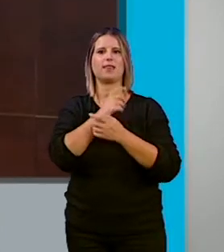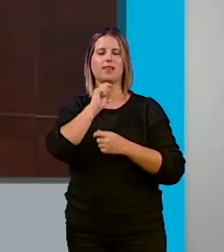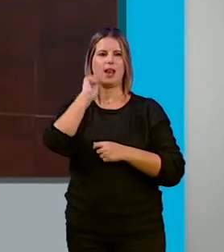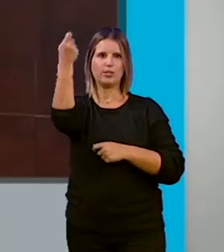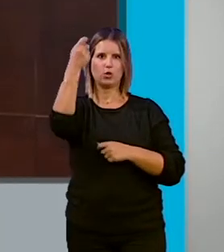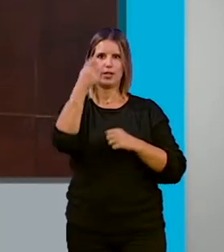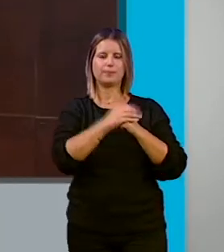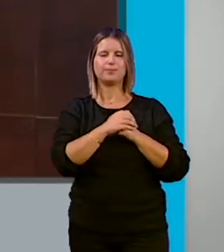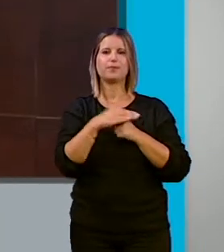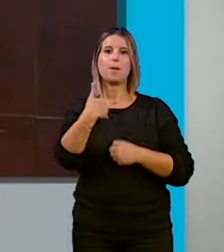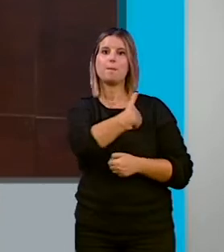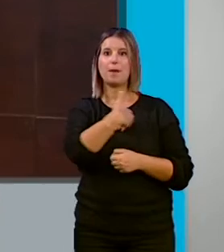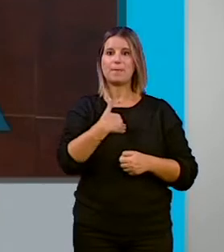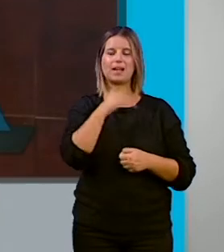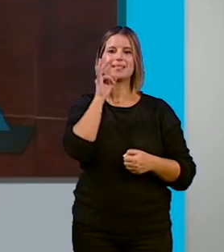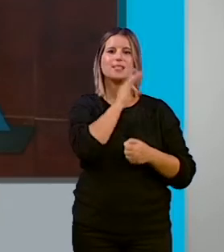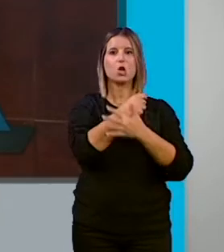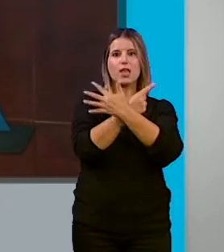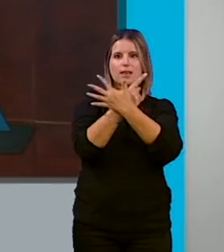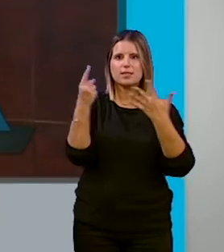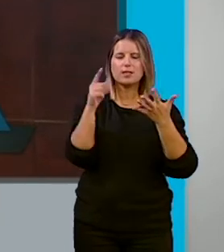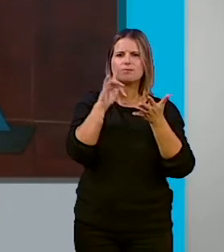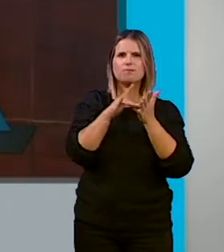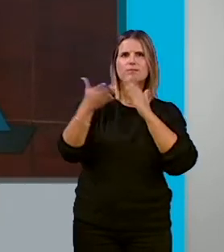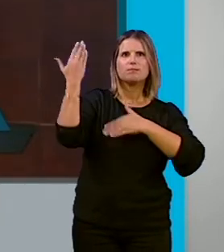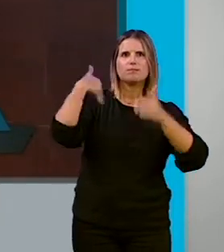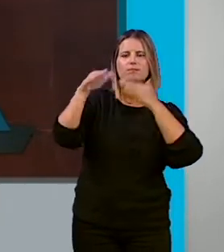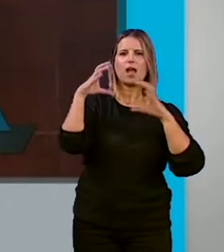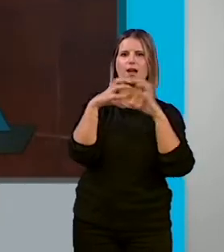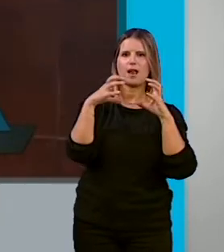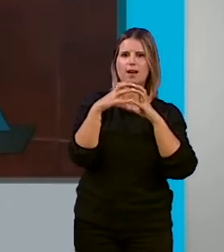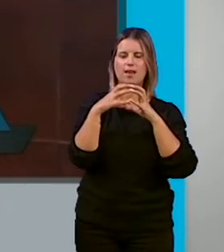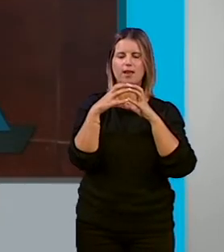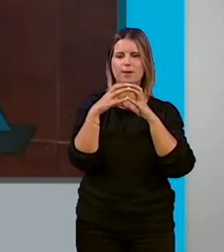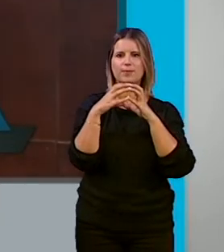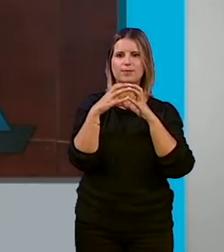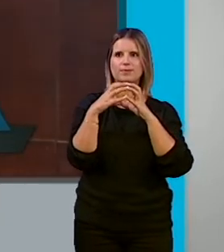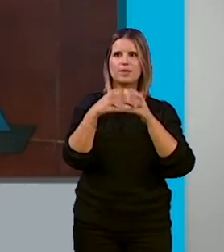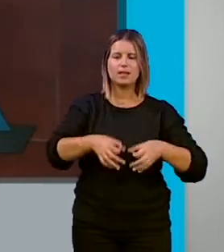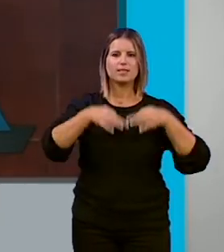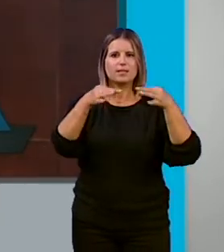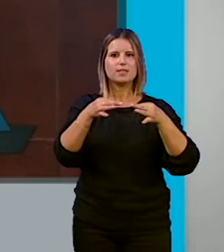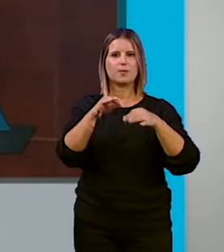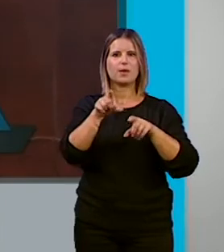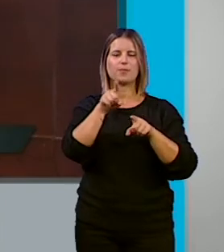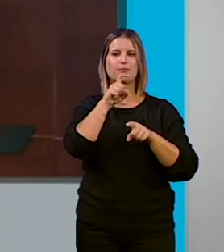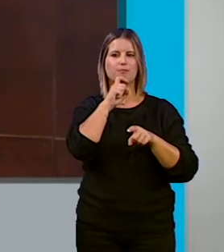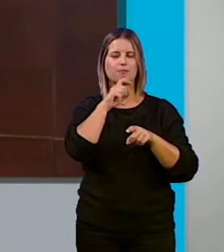XVI de una granada que se convertía de forma permanente en espacio